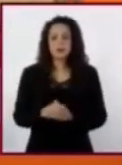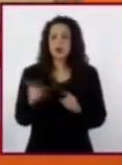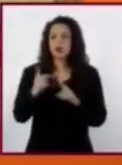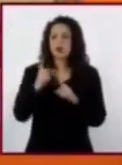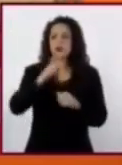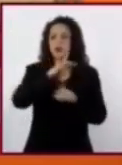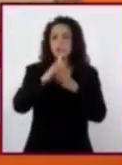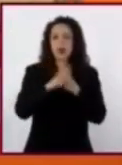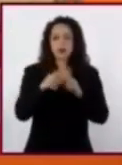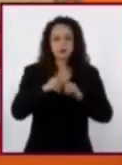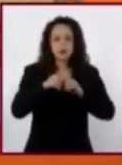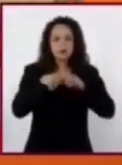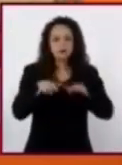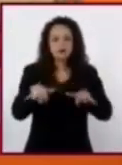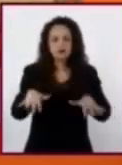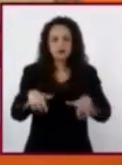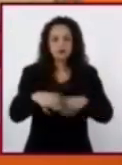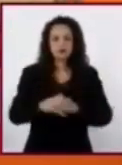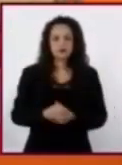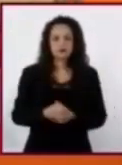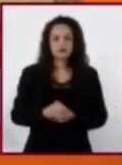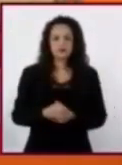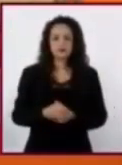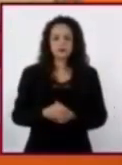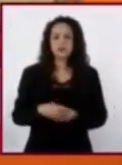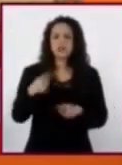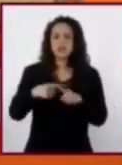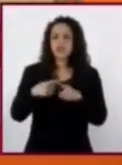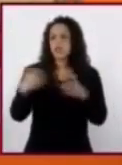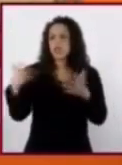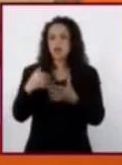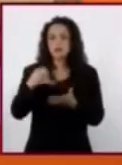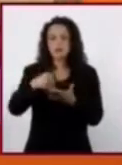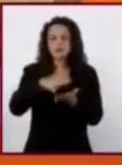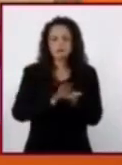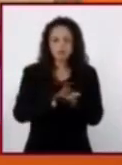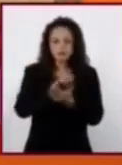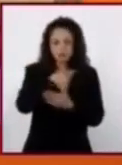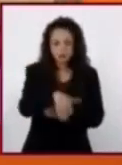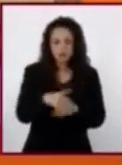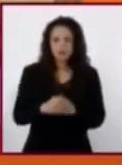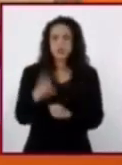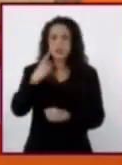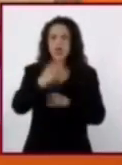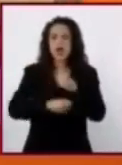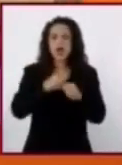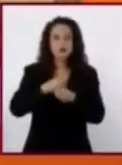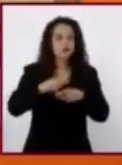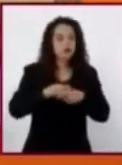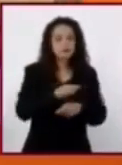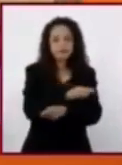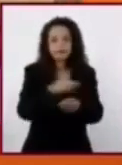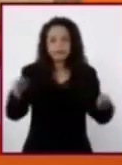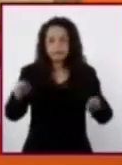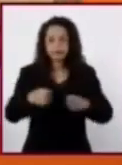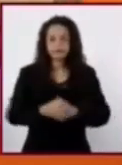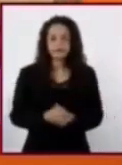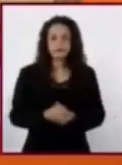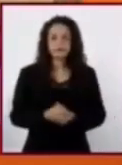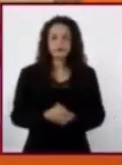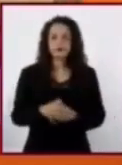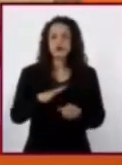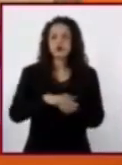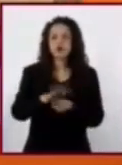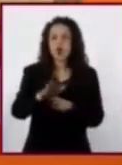publicó, edición, año de publicación, página.